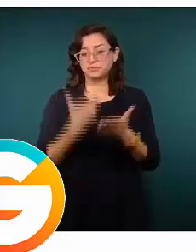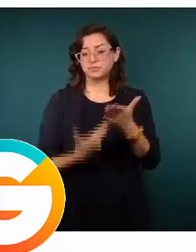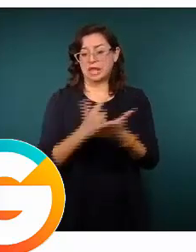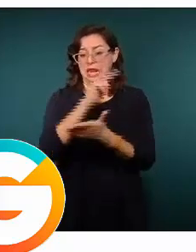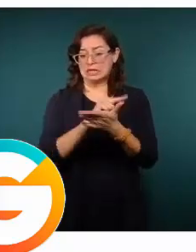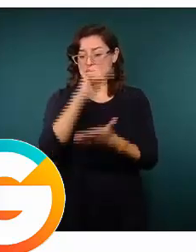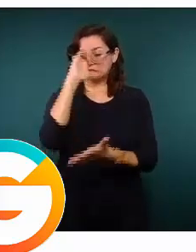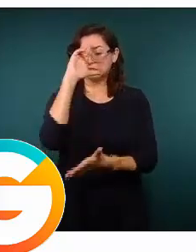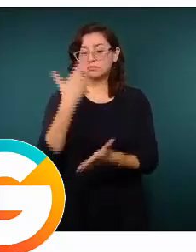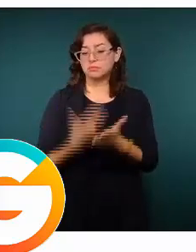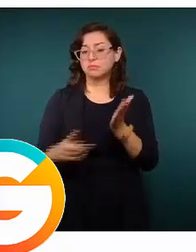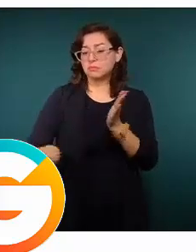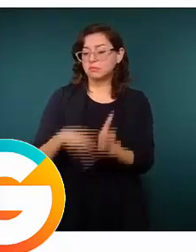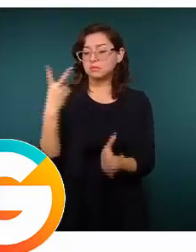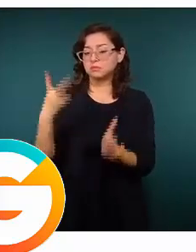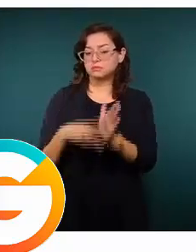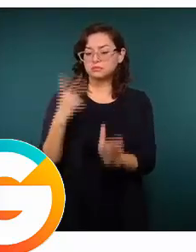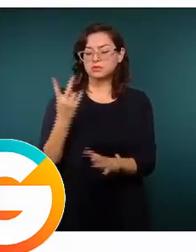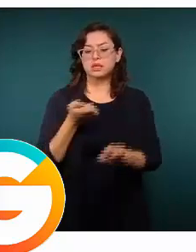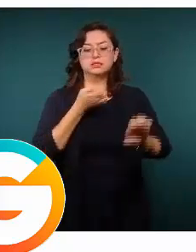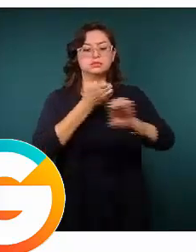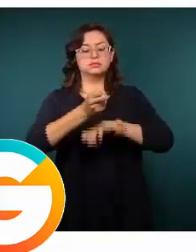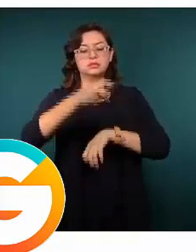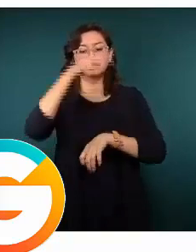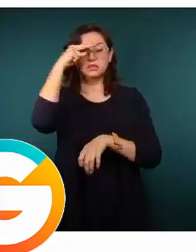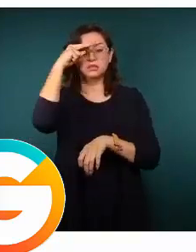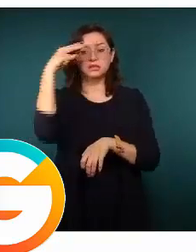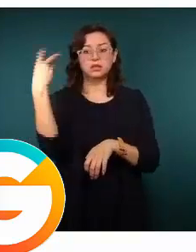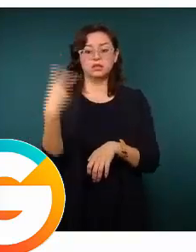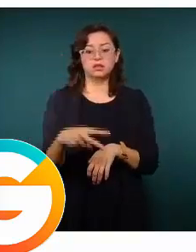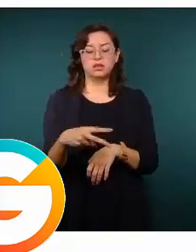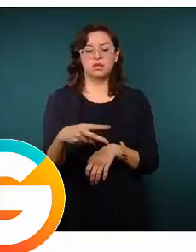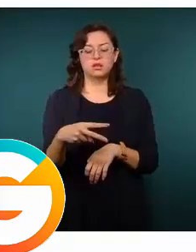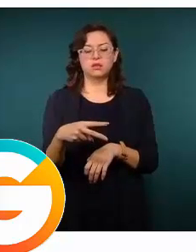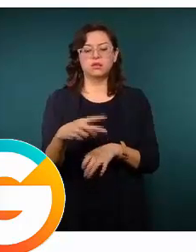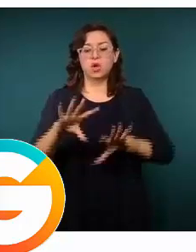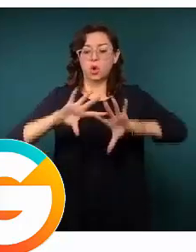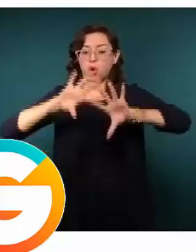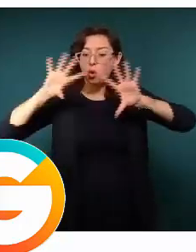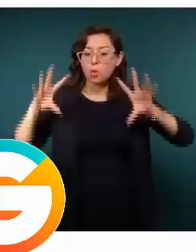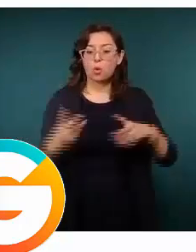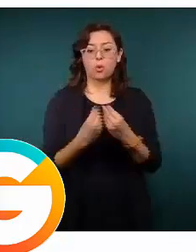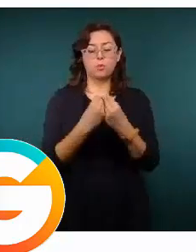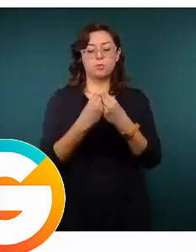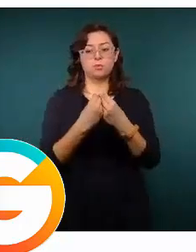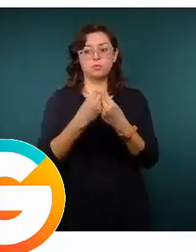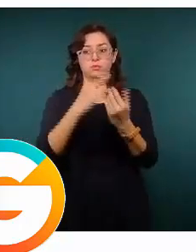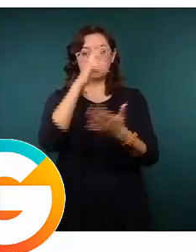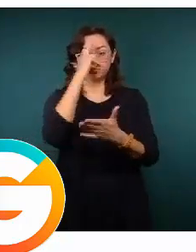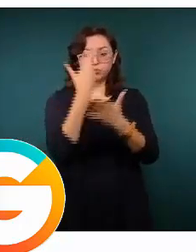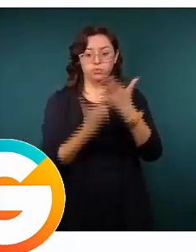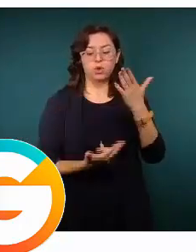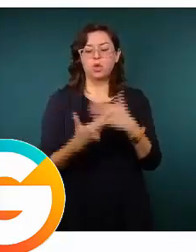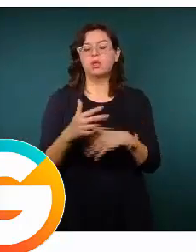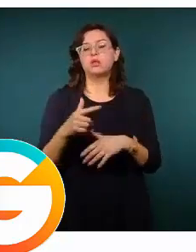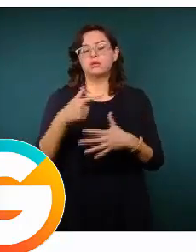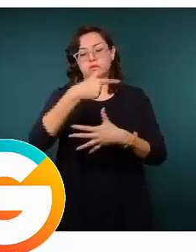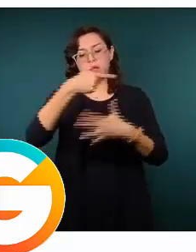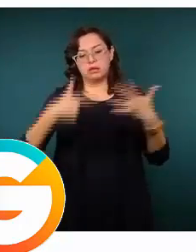tenemos que el Estado tiene, considerando el total de delitos, el onceavo lugar.